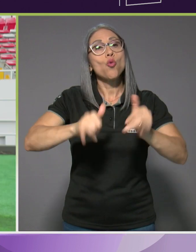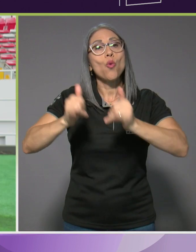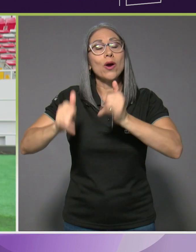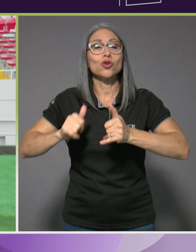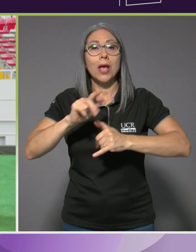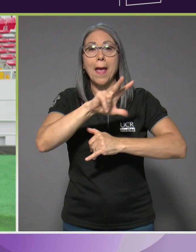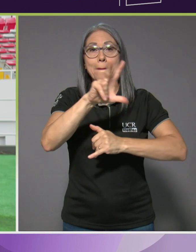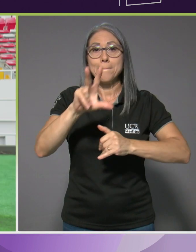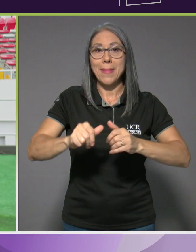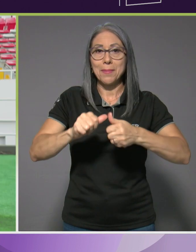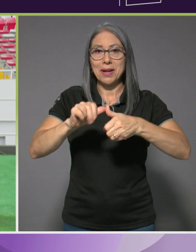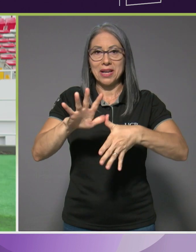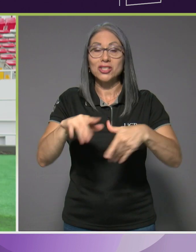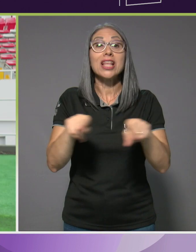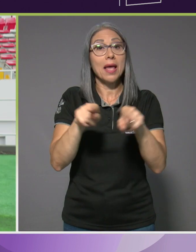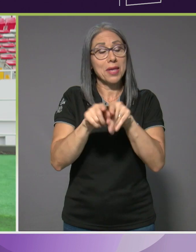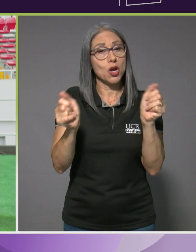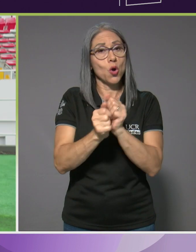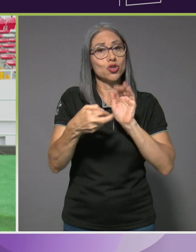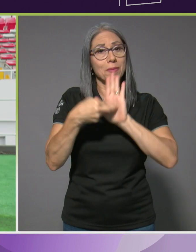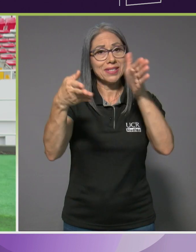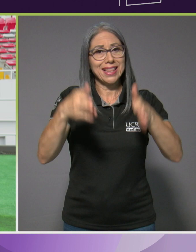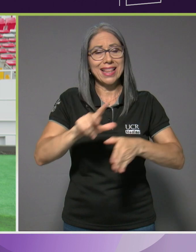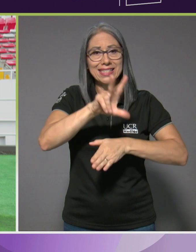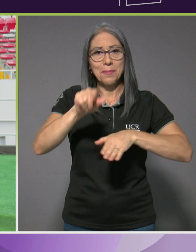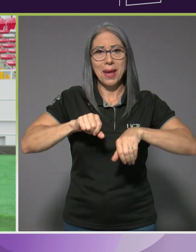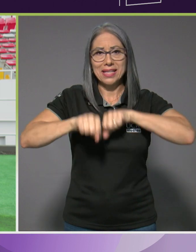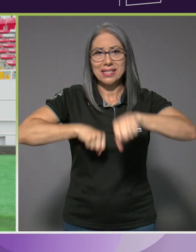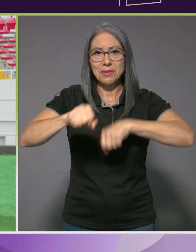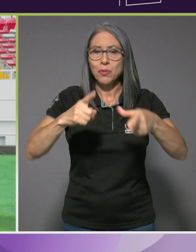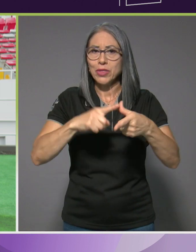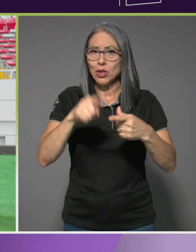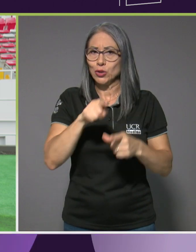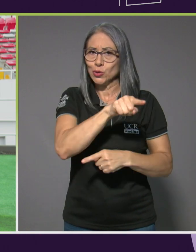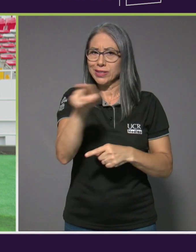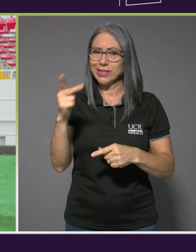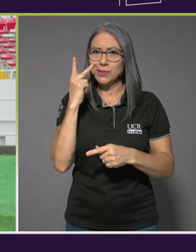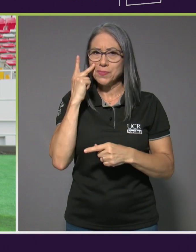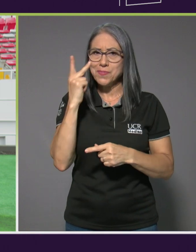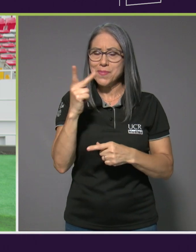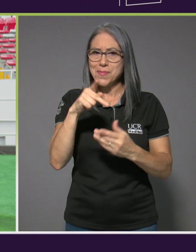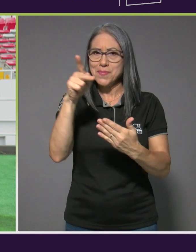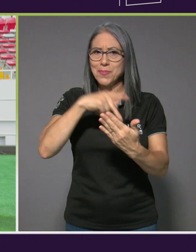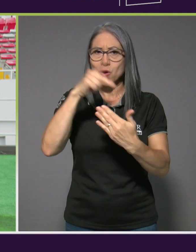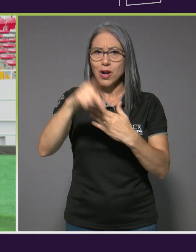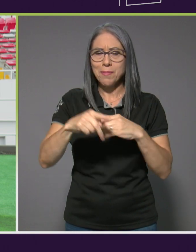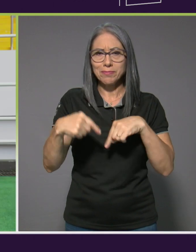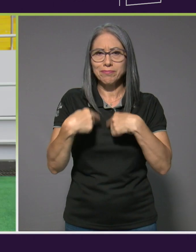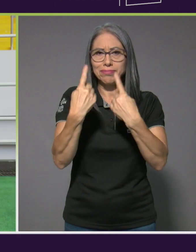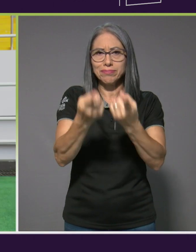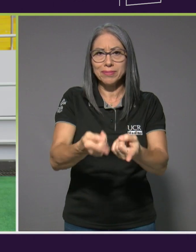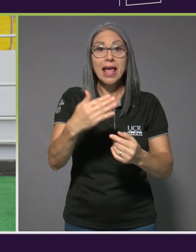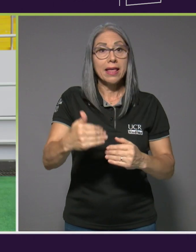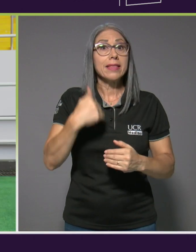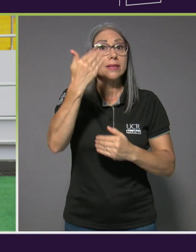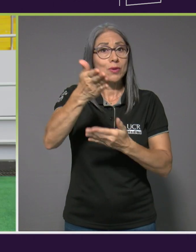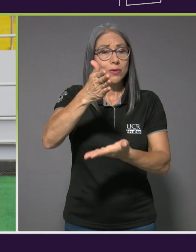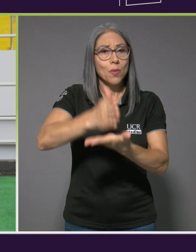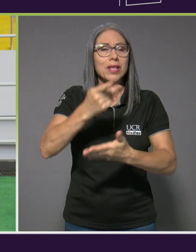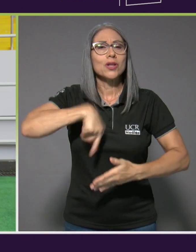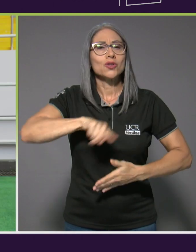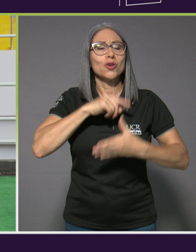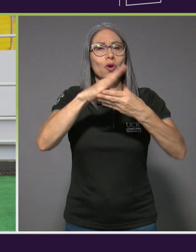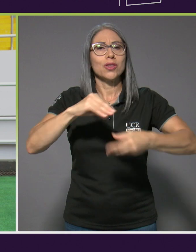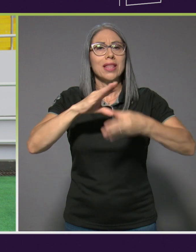También lo haremos con nuestros representantes en el paraciclismo. Así que no se despegue de esta transmisión, porque al volver le contamos sobre el